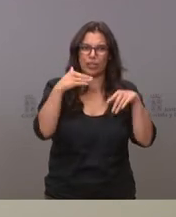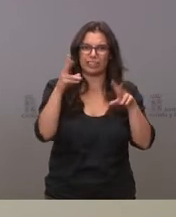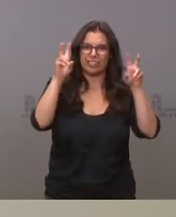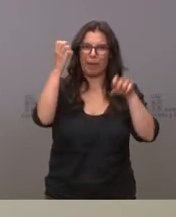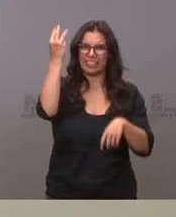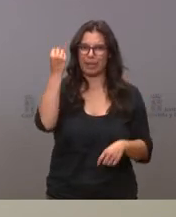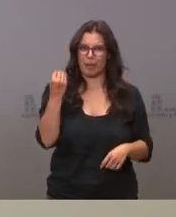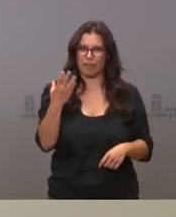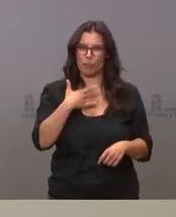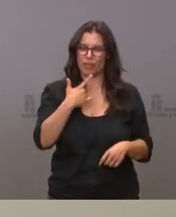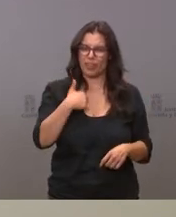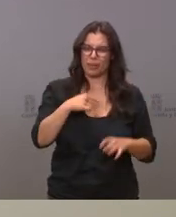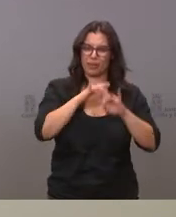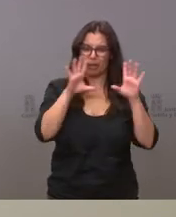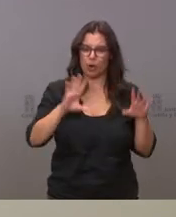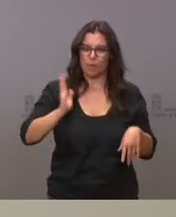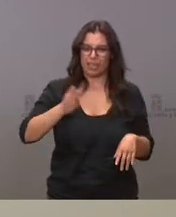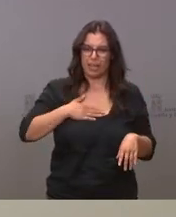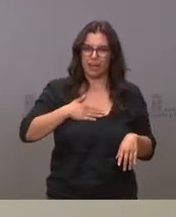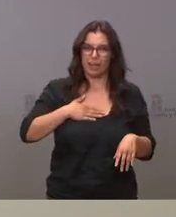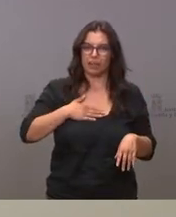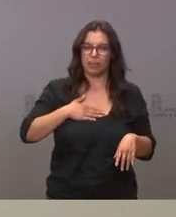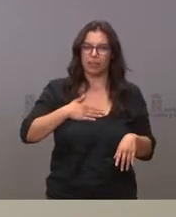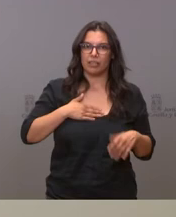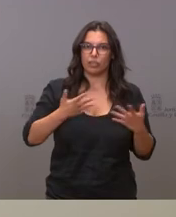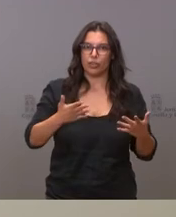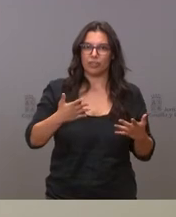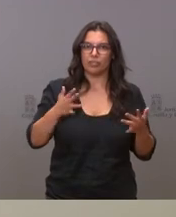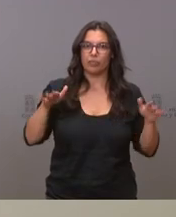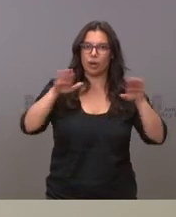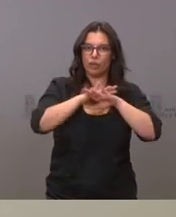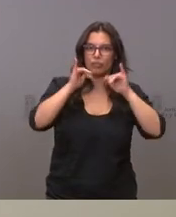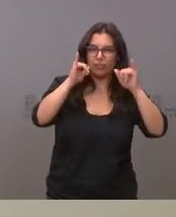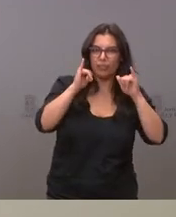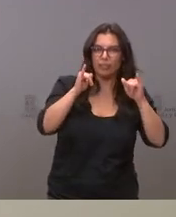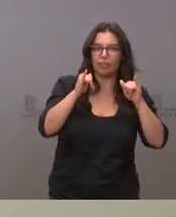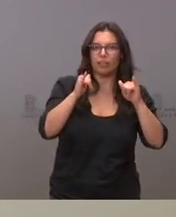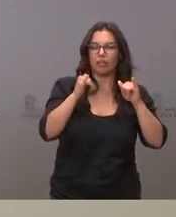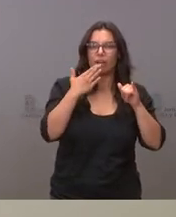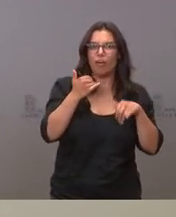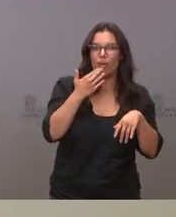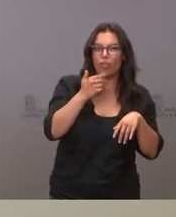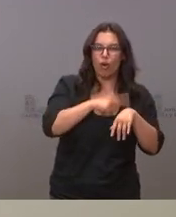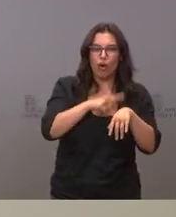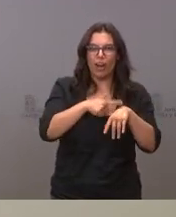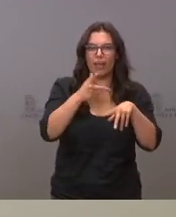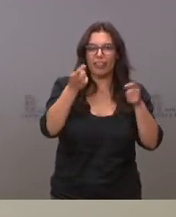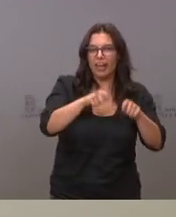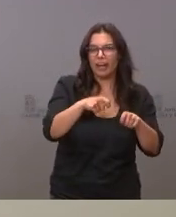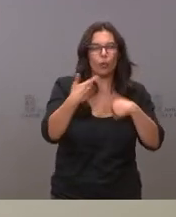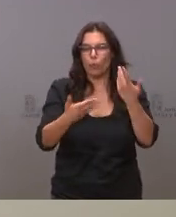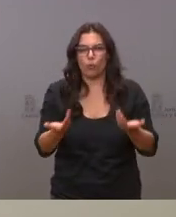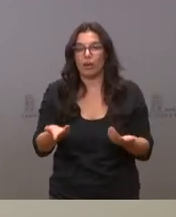sé si nos puede aclarar a partir de mañana hasta qué hora puede abrir el ocio nocturno la hostelería y si el documento que planteó ayer el